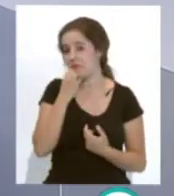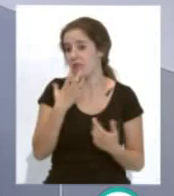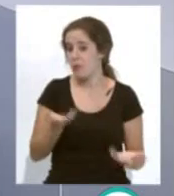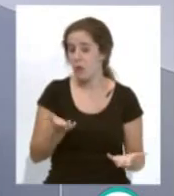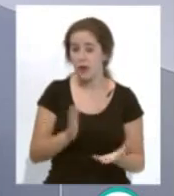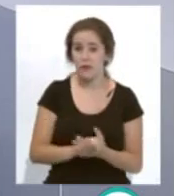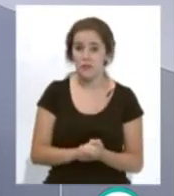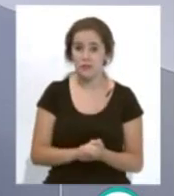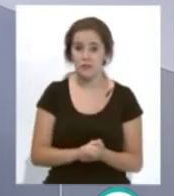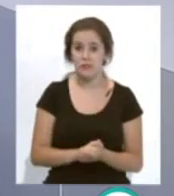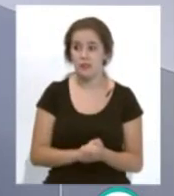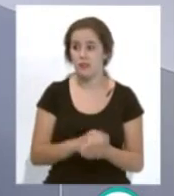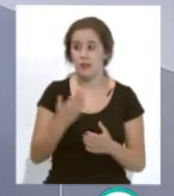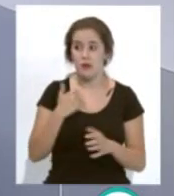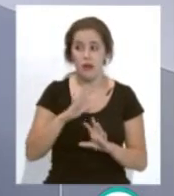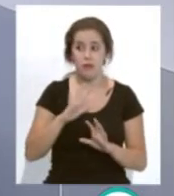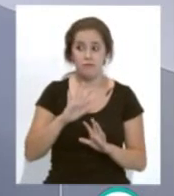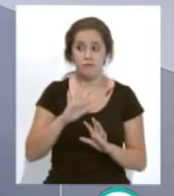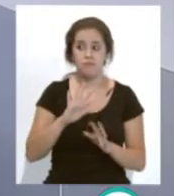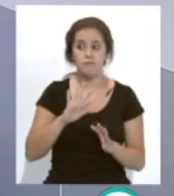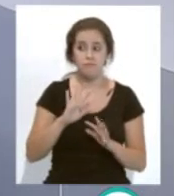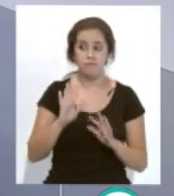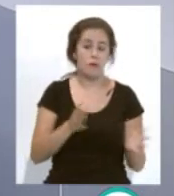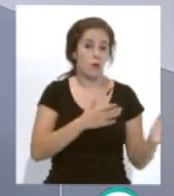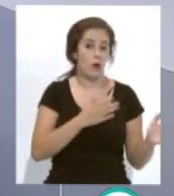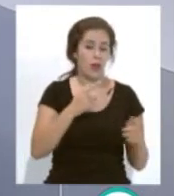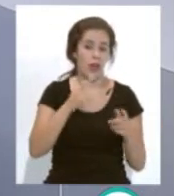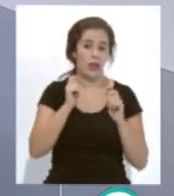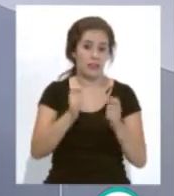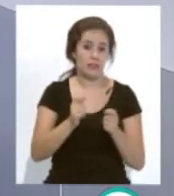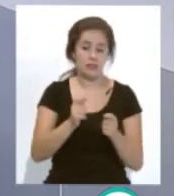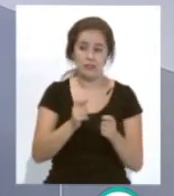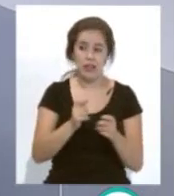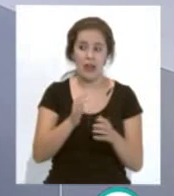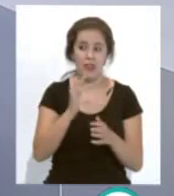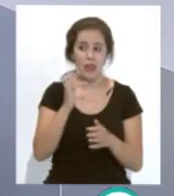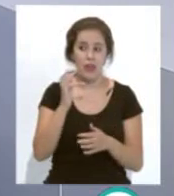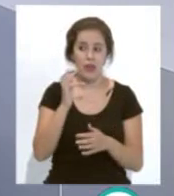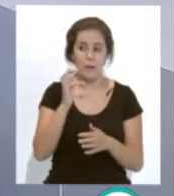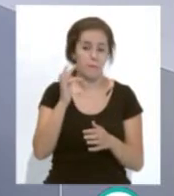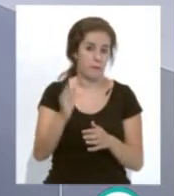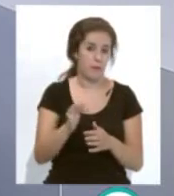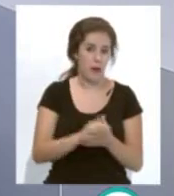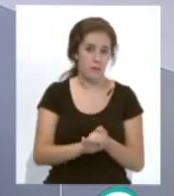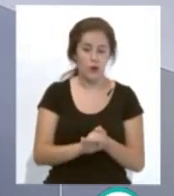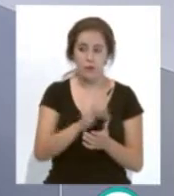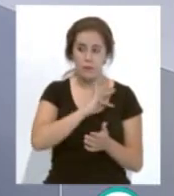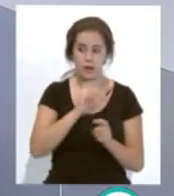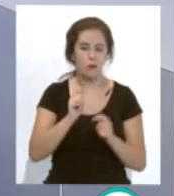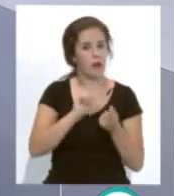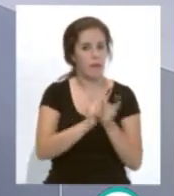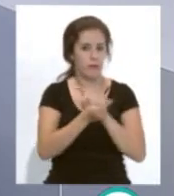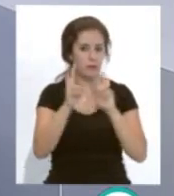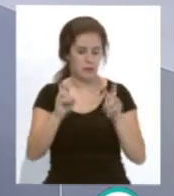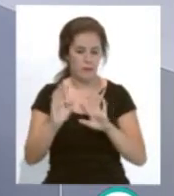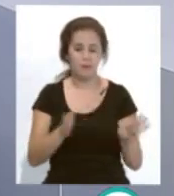vamos a dar un carpetazo a la entrega de premio y en estos últimos dos minutos hablar de esa noticia que